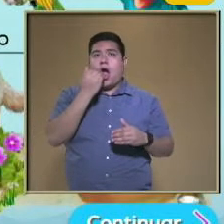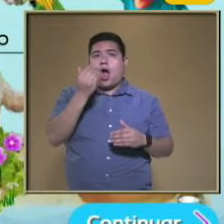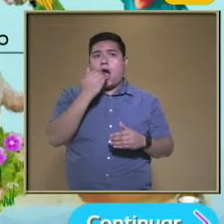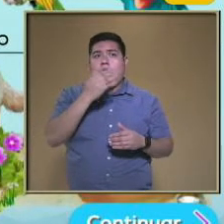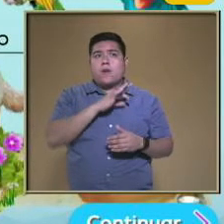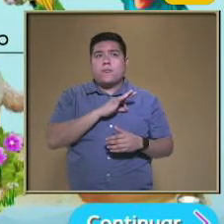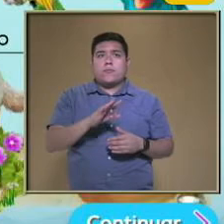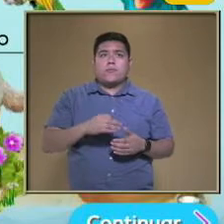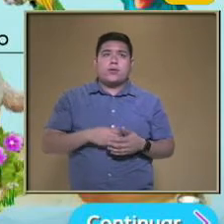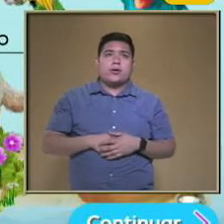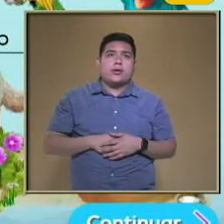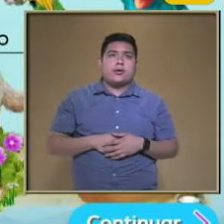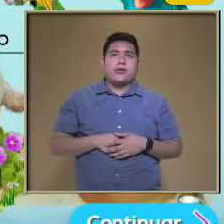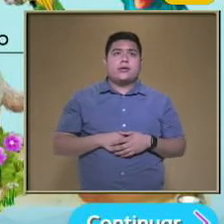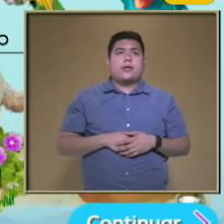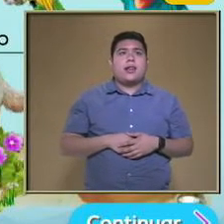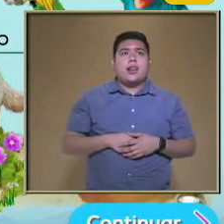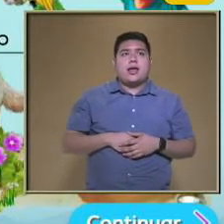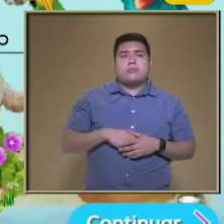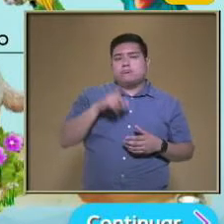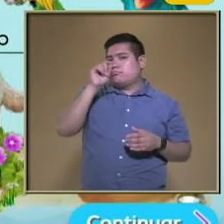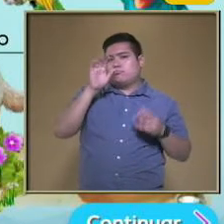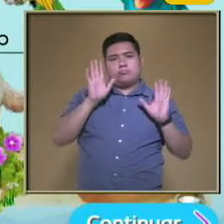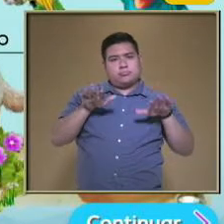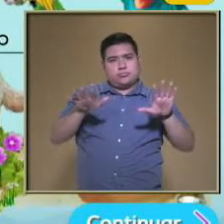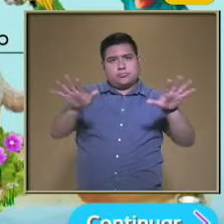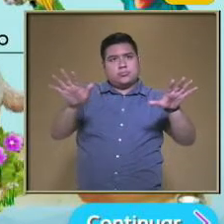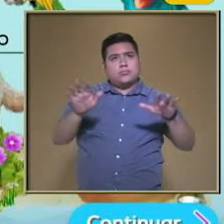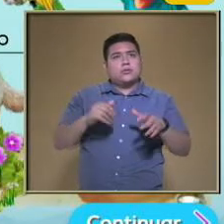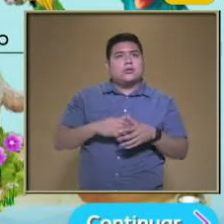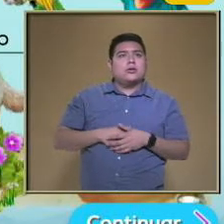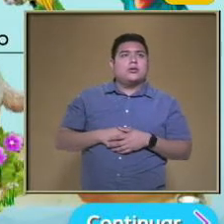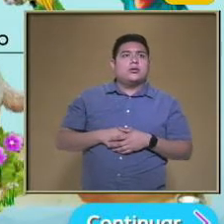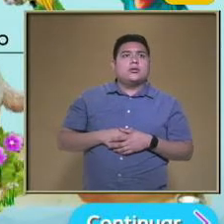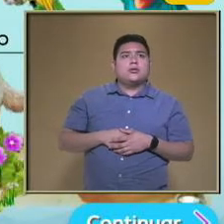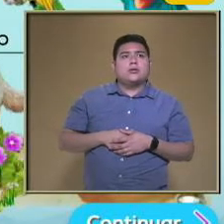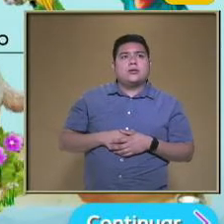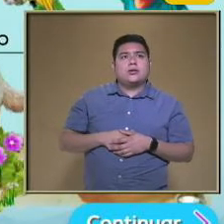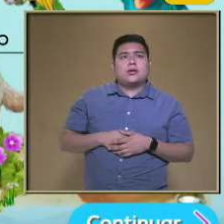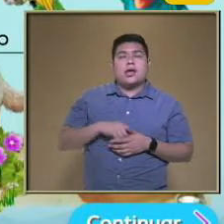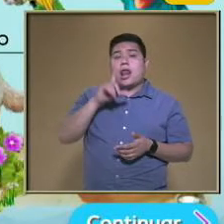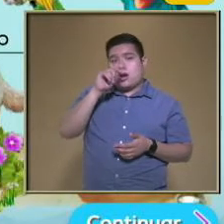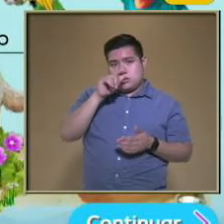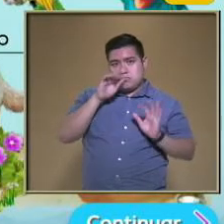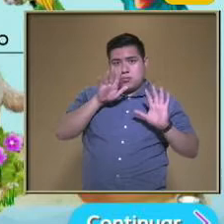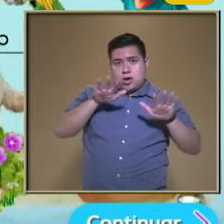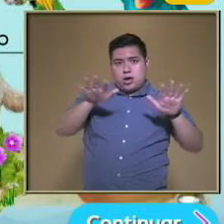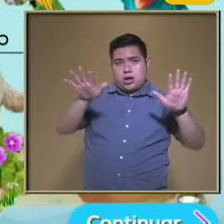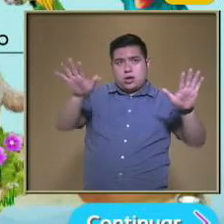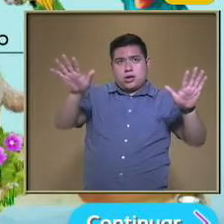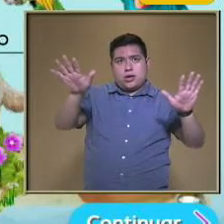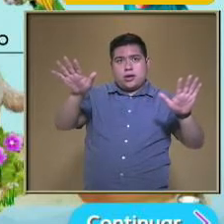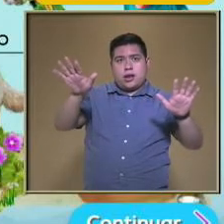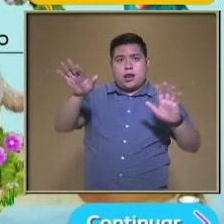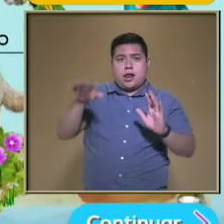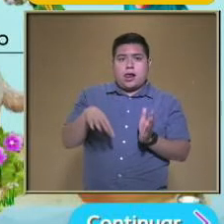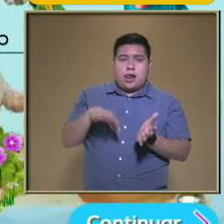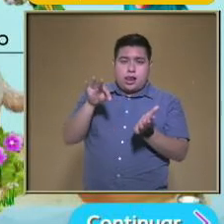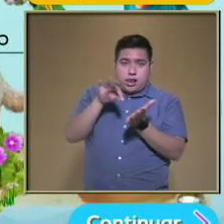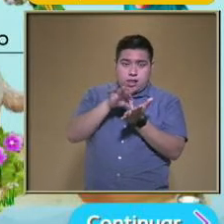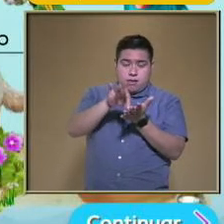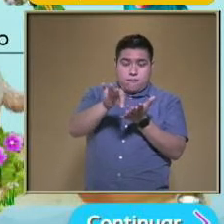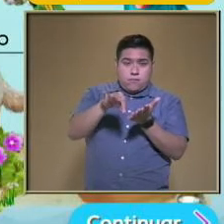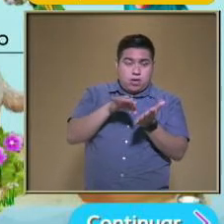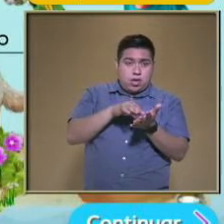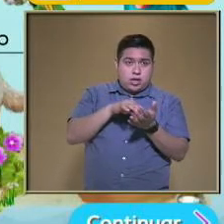señalado A las aves Es correcto Nos dice aquí Que las aves Pueden ser atraídos Por las semillas De colores llamativos